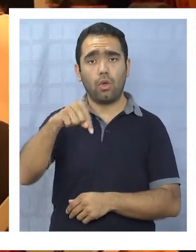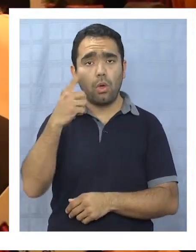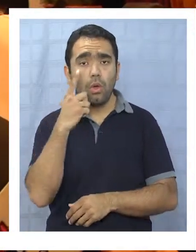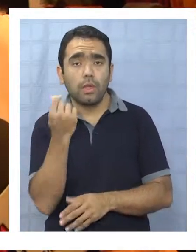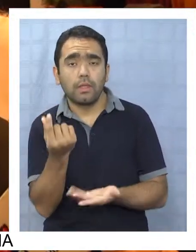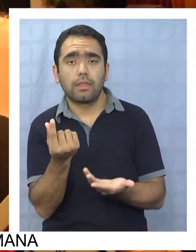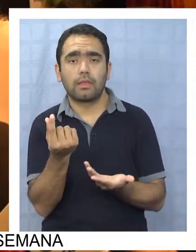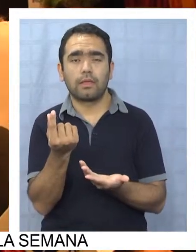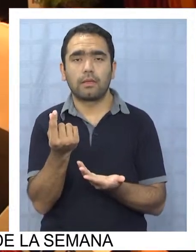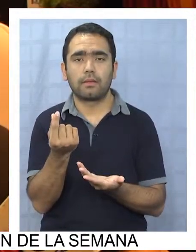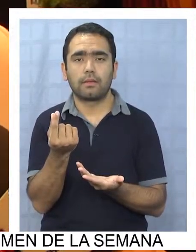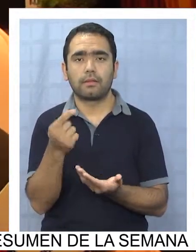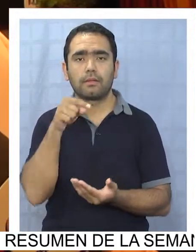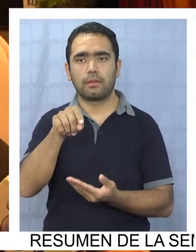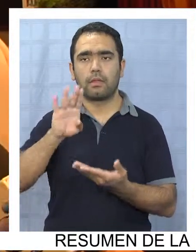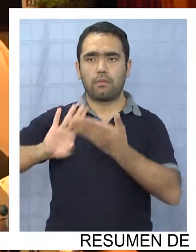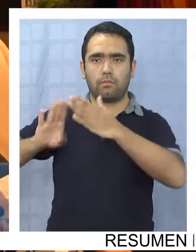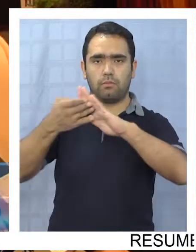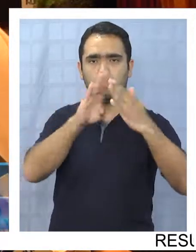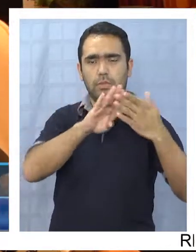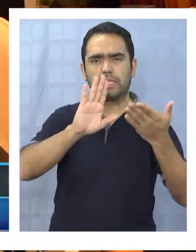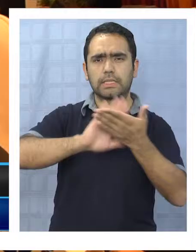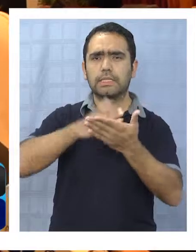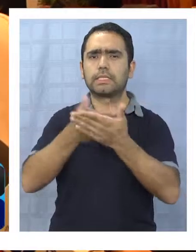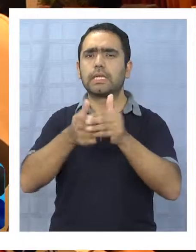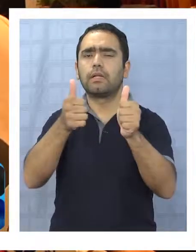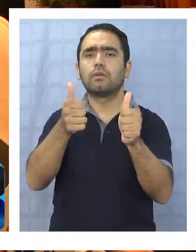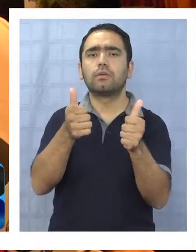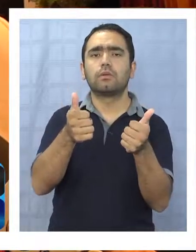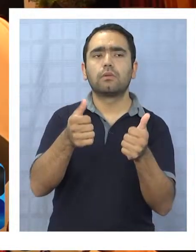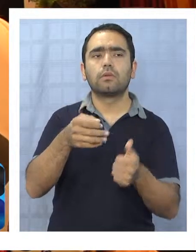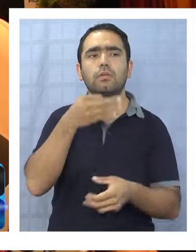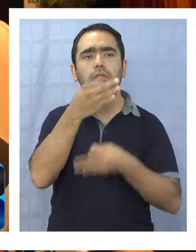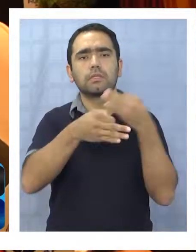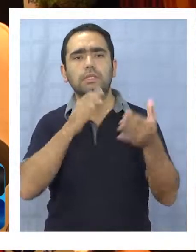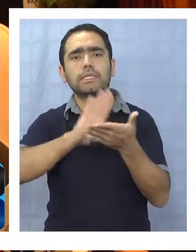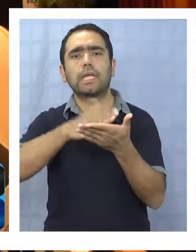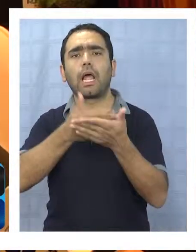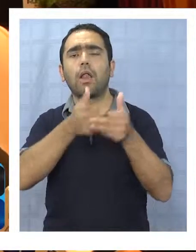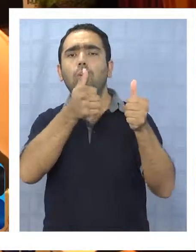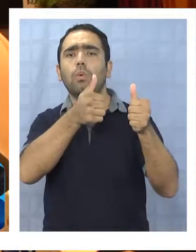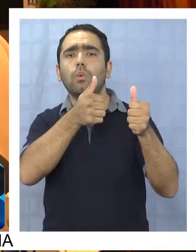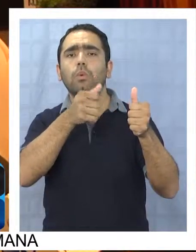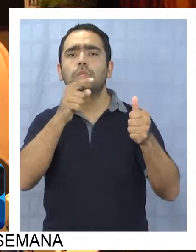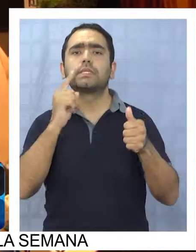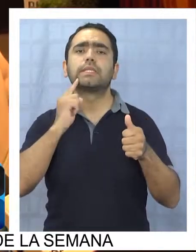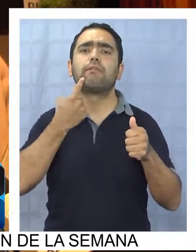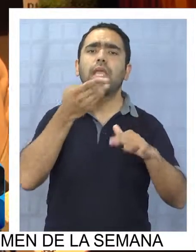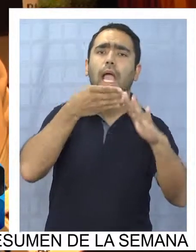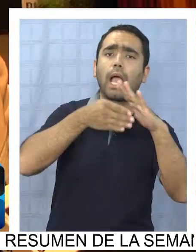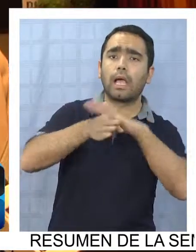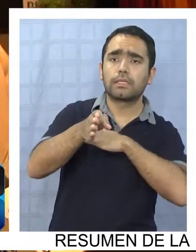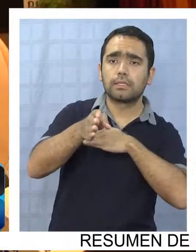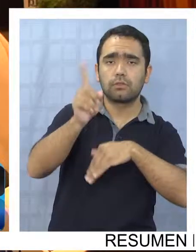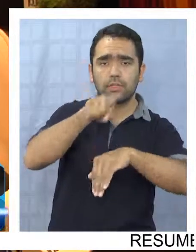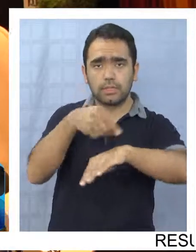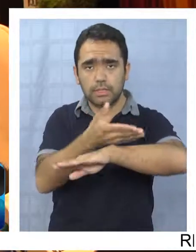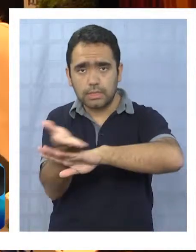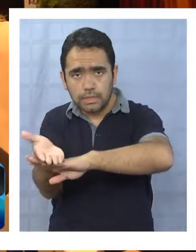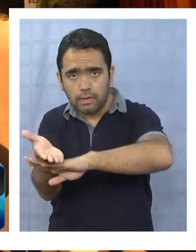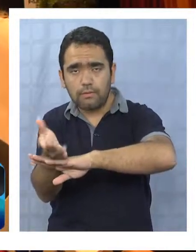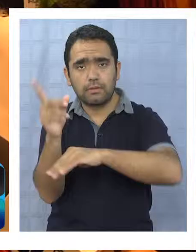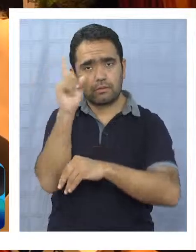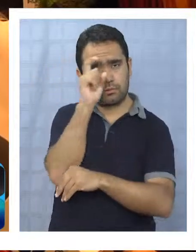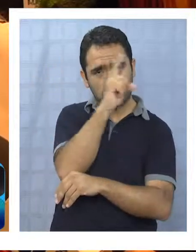de enfermedad de la población da cuenta de que la salud no solamente es el acceso a los